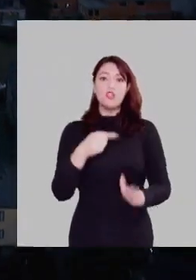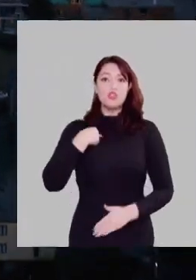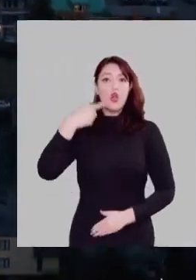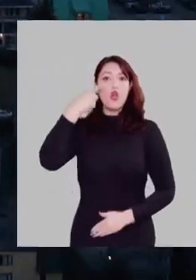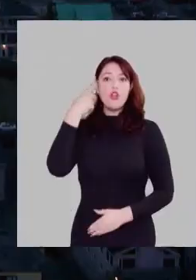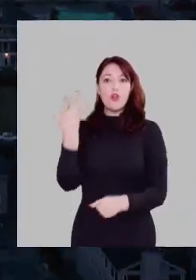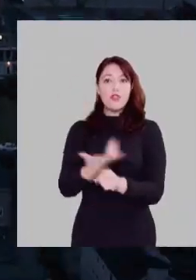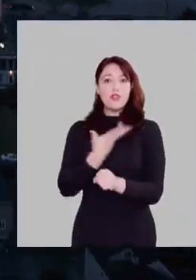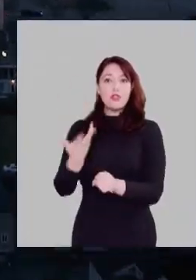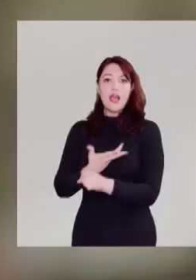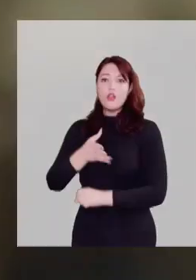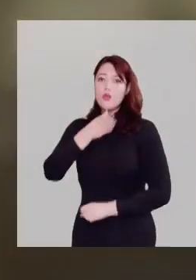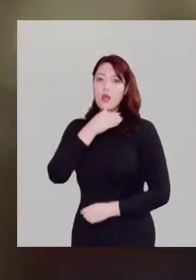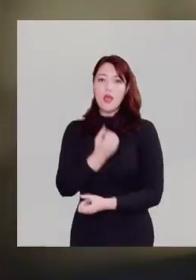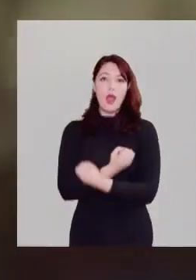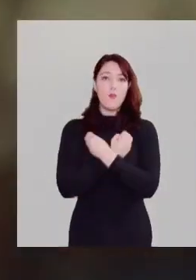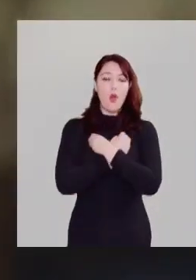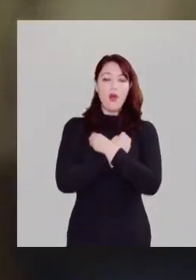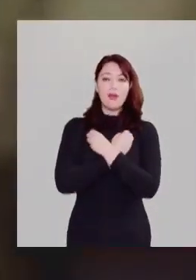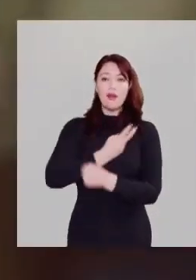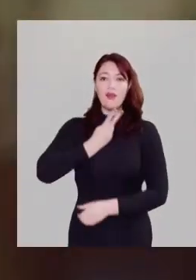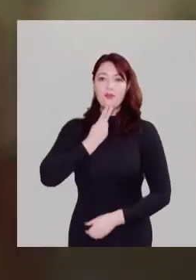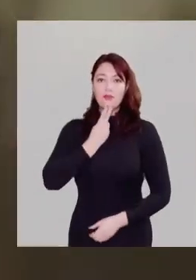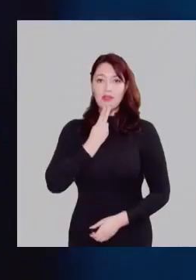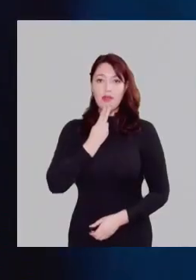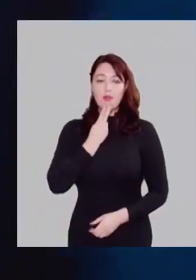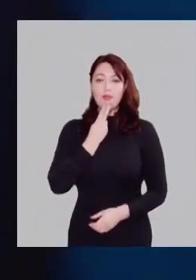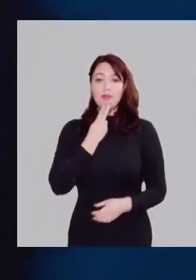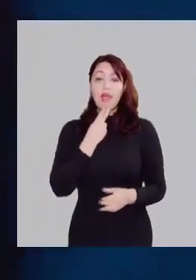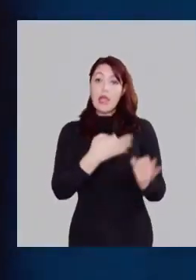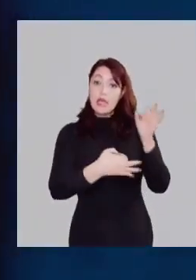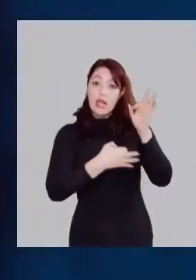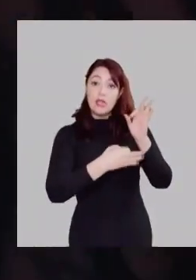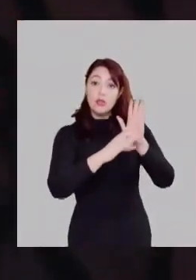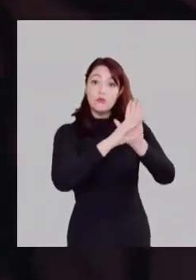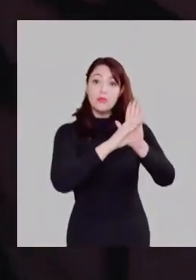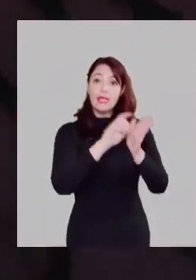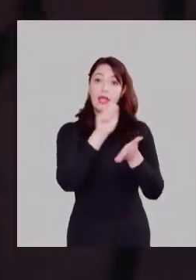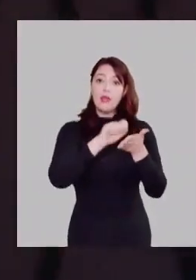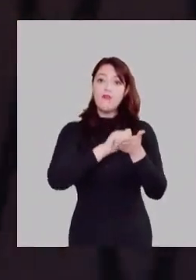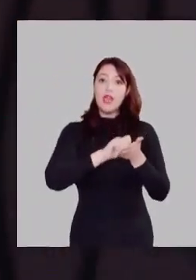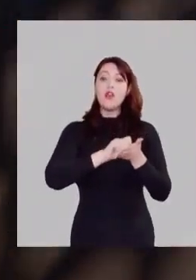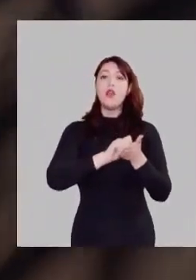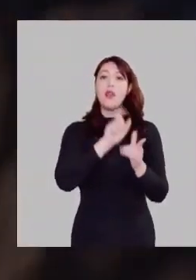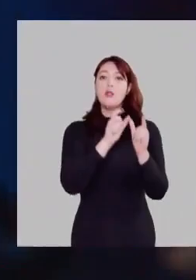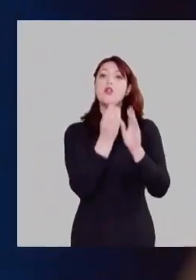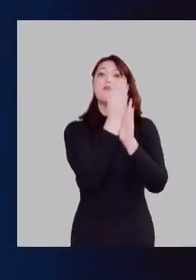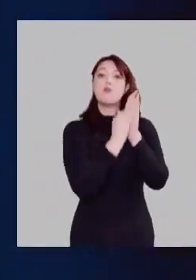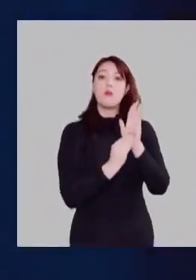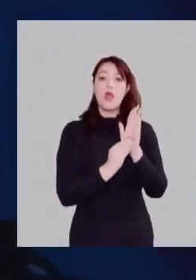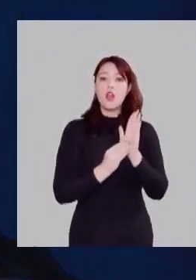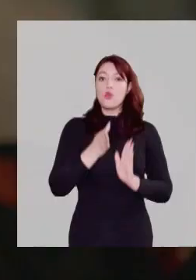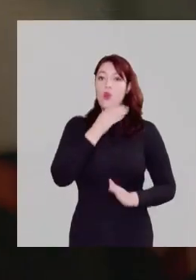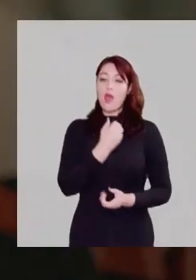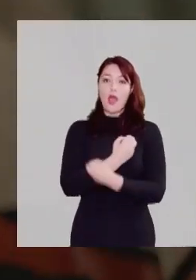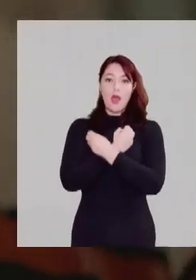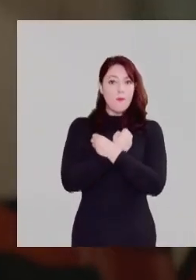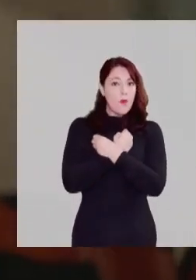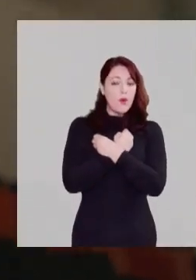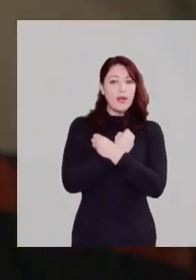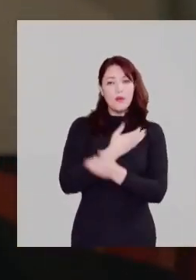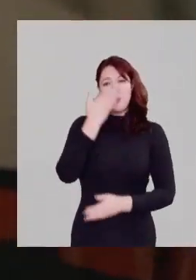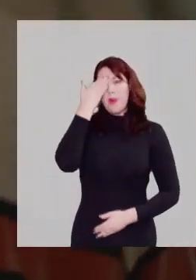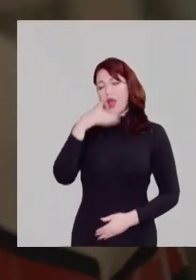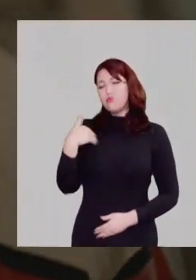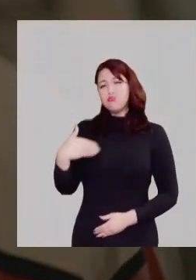Yo conozco los daños que provocan no tener amor en la vida. Y el texto que escribieron los convencionales no está hecho con amor. Y eso